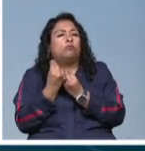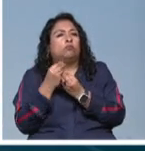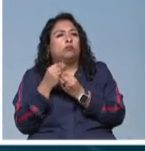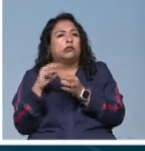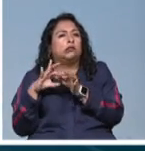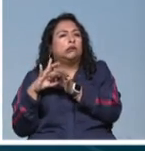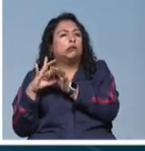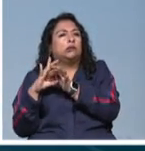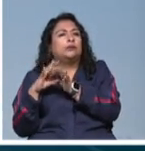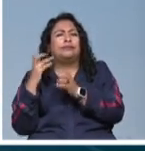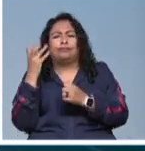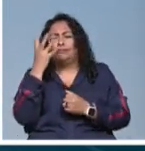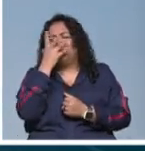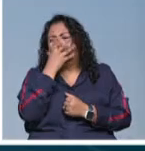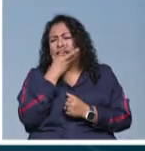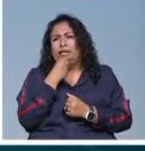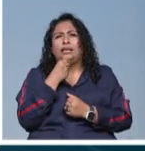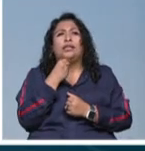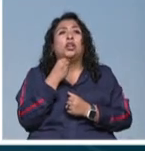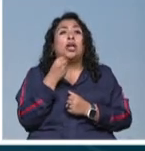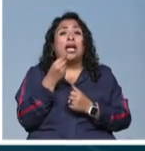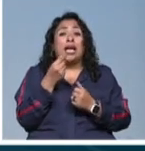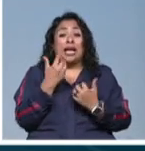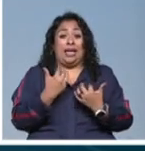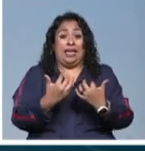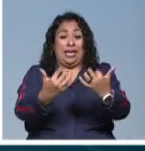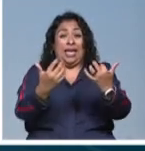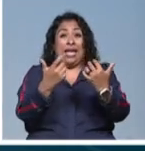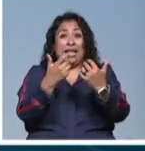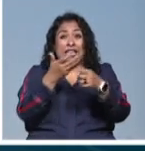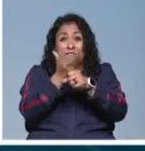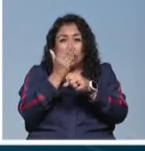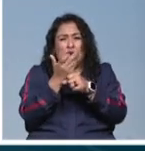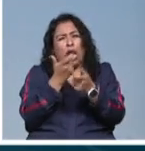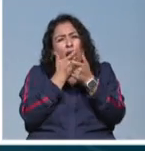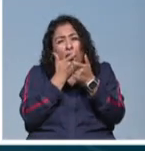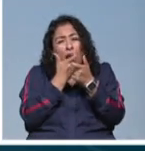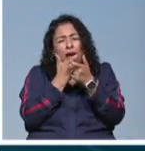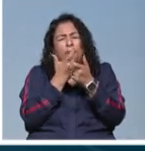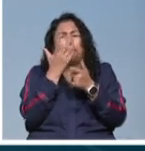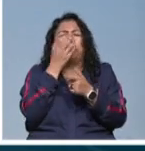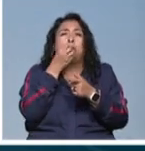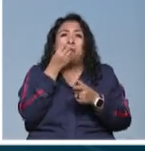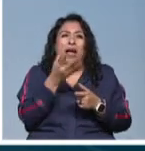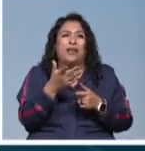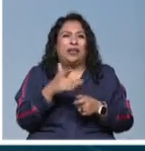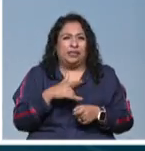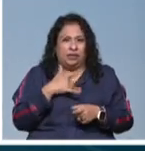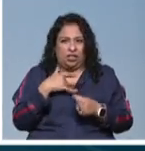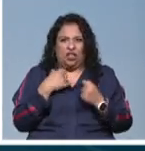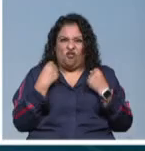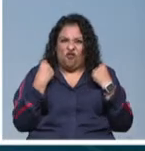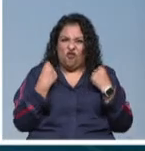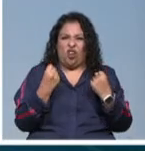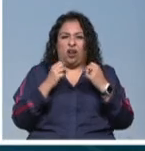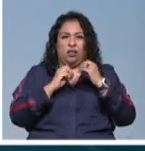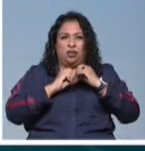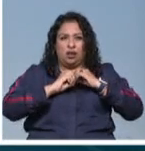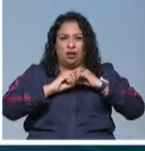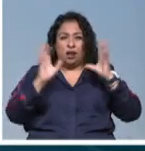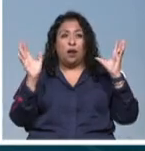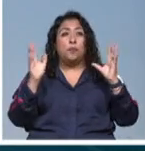eso es bellísimo. Porque si se ríen en el chiste, es maravilloso, pero es como que lo sientes más fuerte, es más claro.